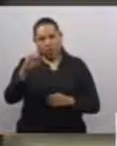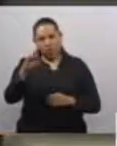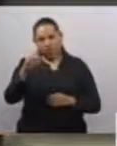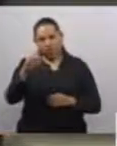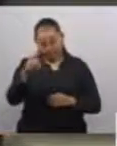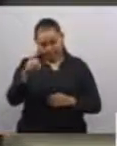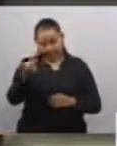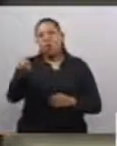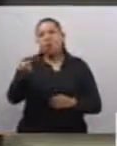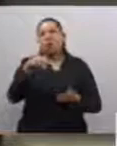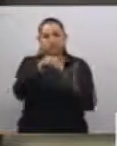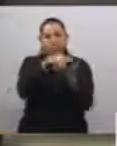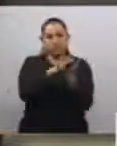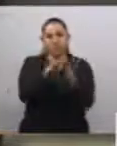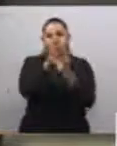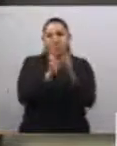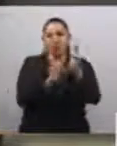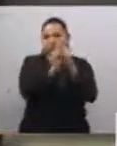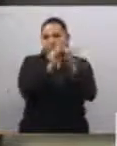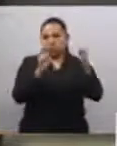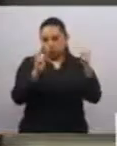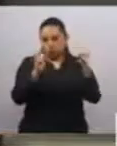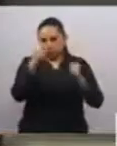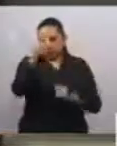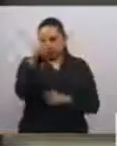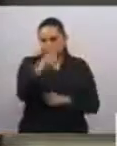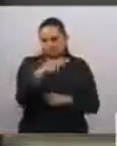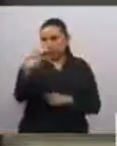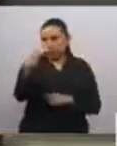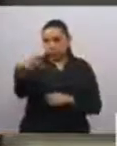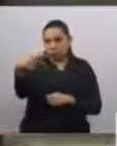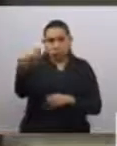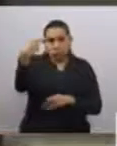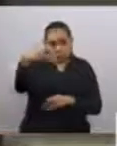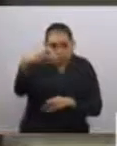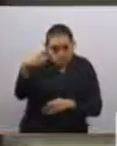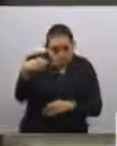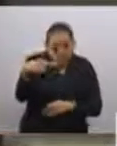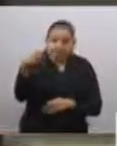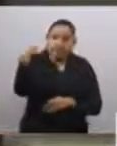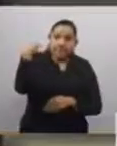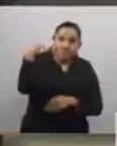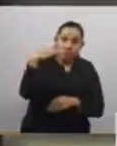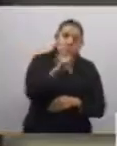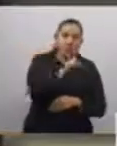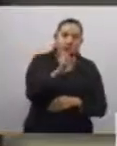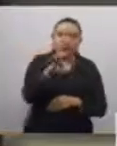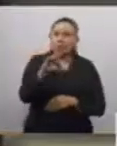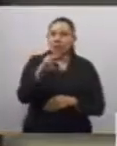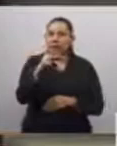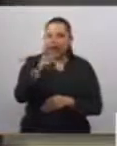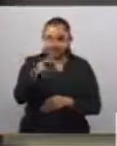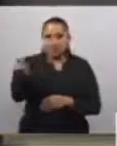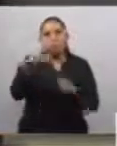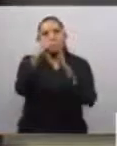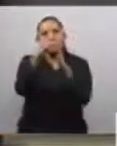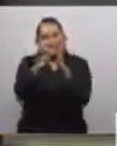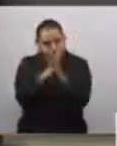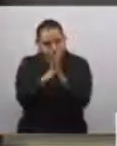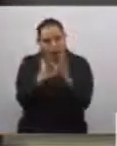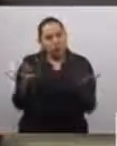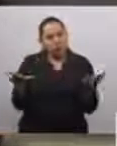Política de los Estados Unidos Mexicanos el nombre de Michoacán de Ocampo, y con ello también reconocer la